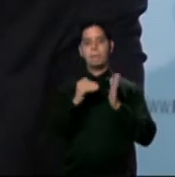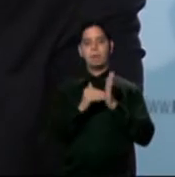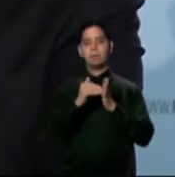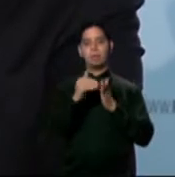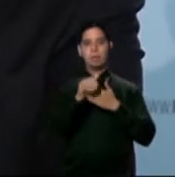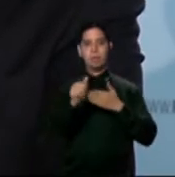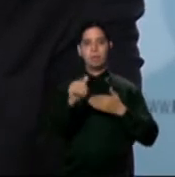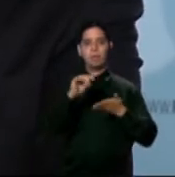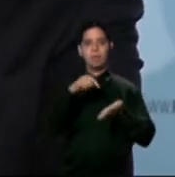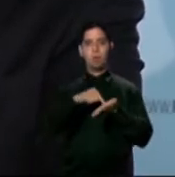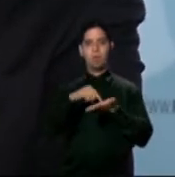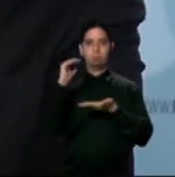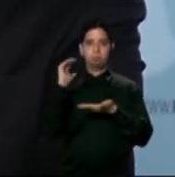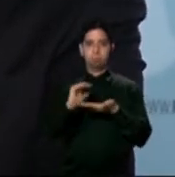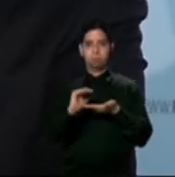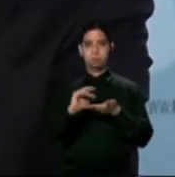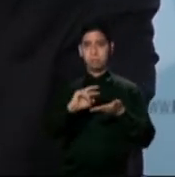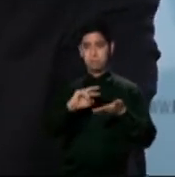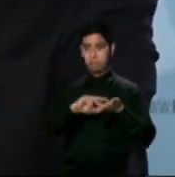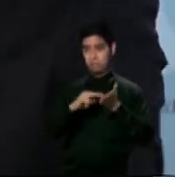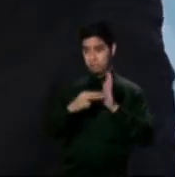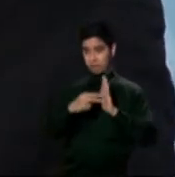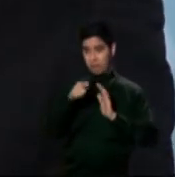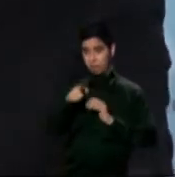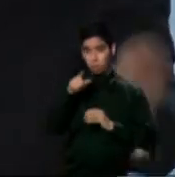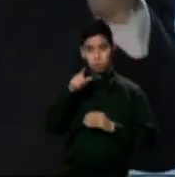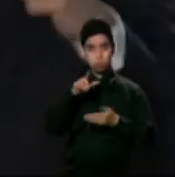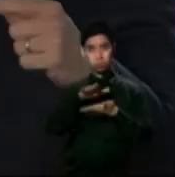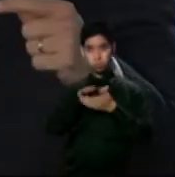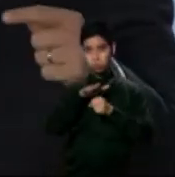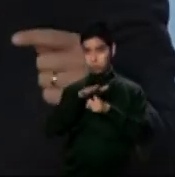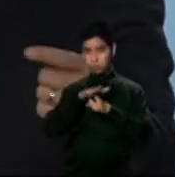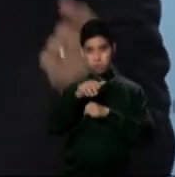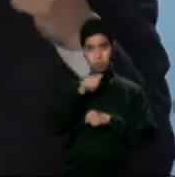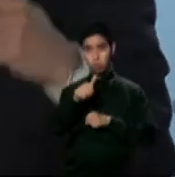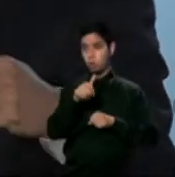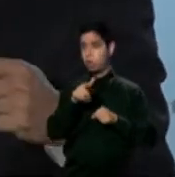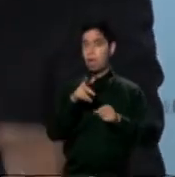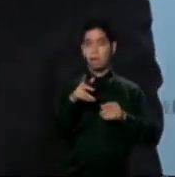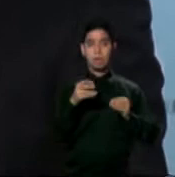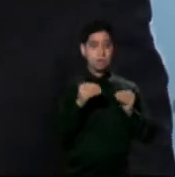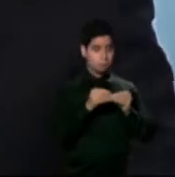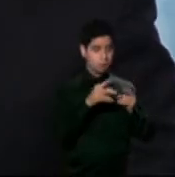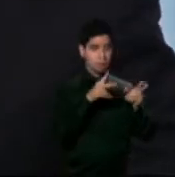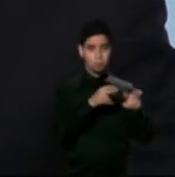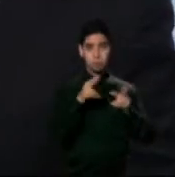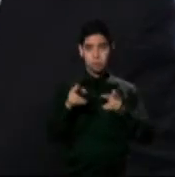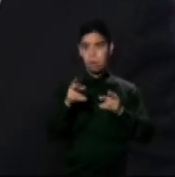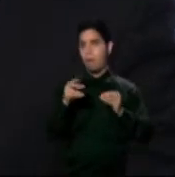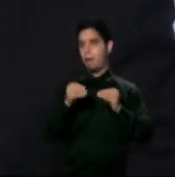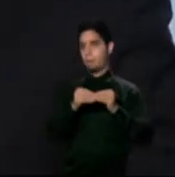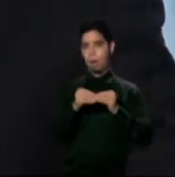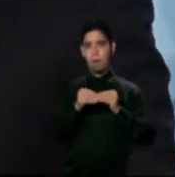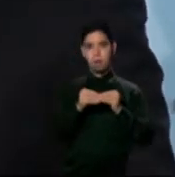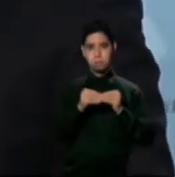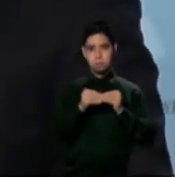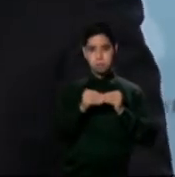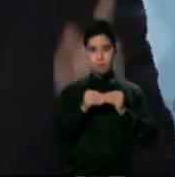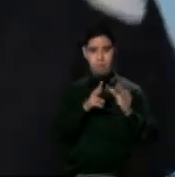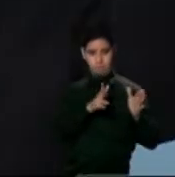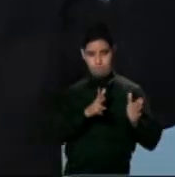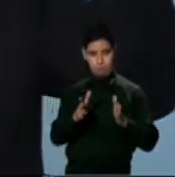Por lo tanto, no es suficiente. ¿Eso quiere decir que hay que recortar más, que hay que tener más medidas de autoridad? No. Eso es lo que